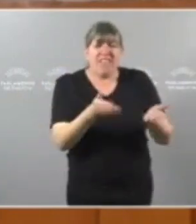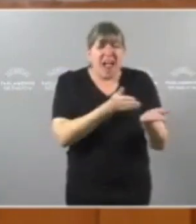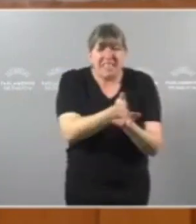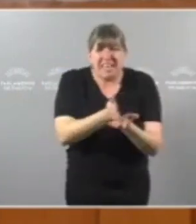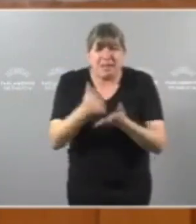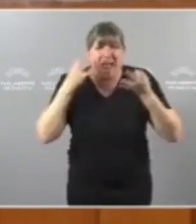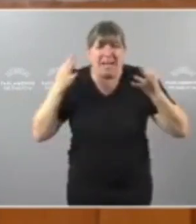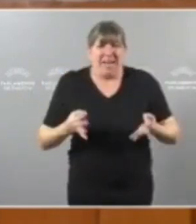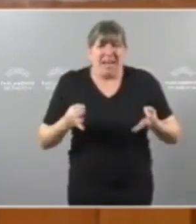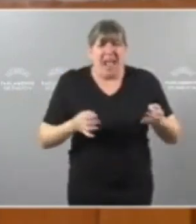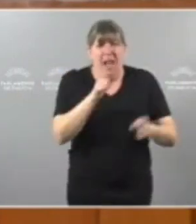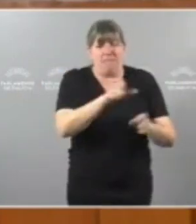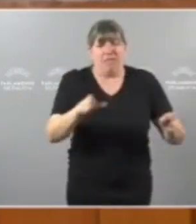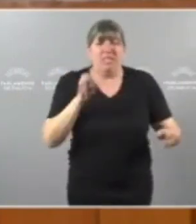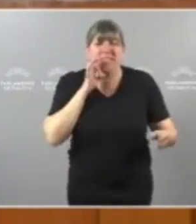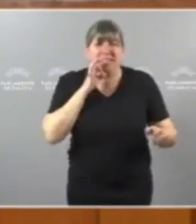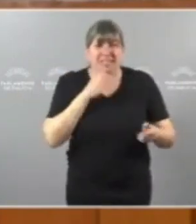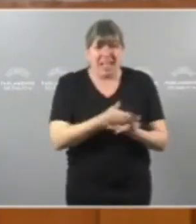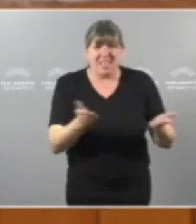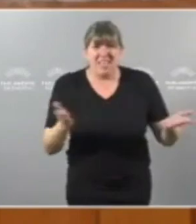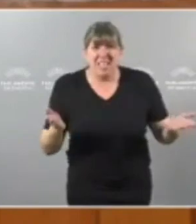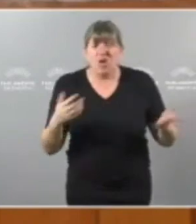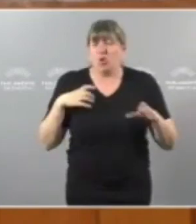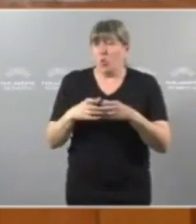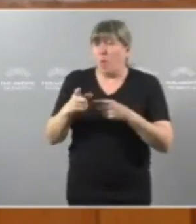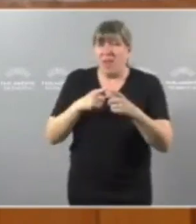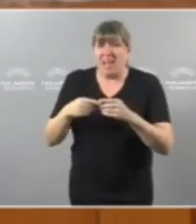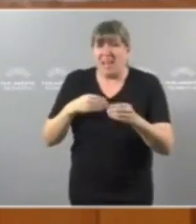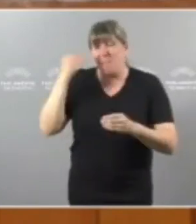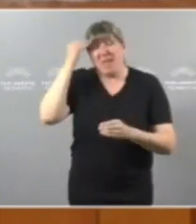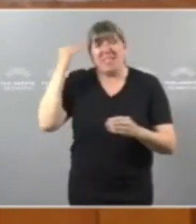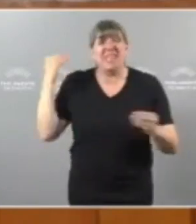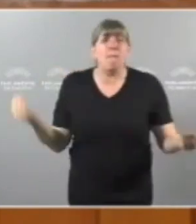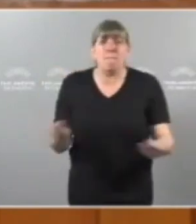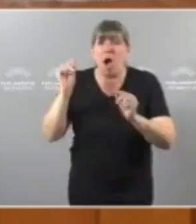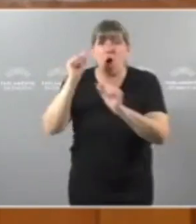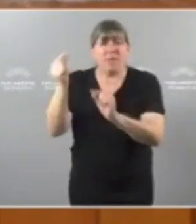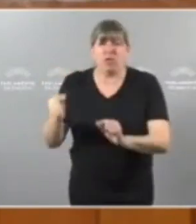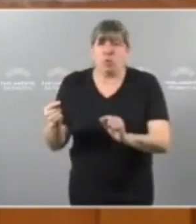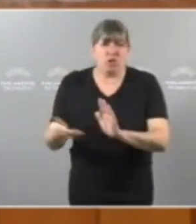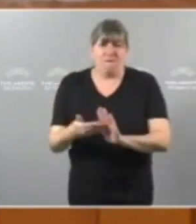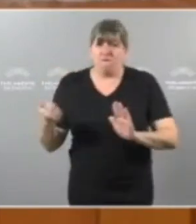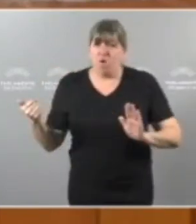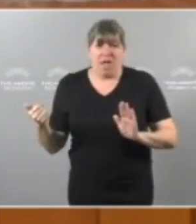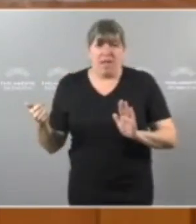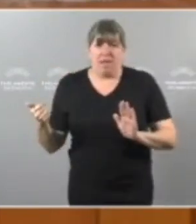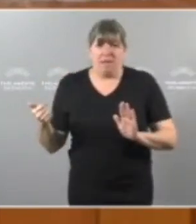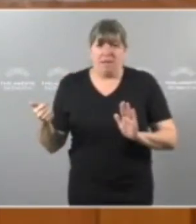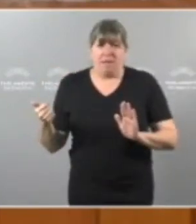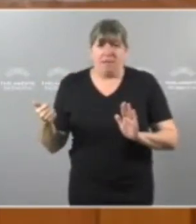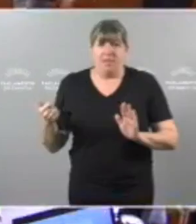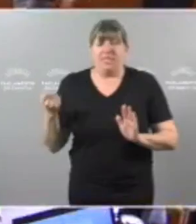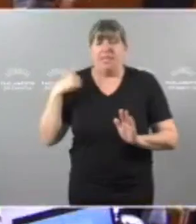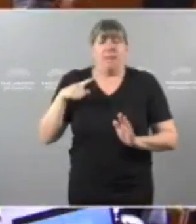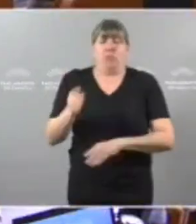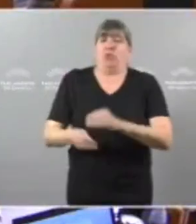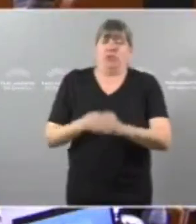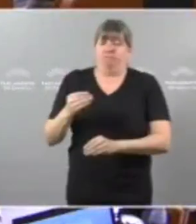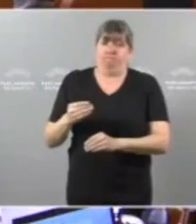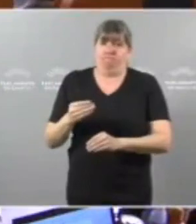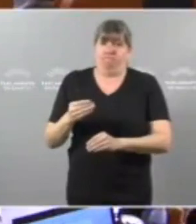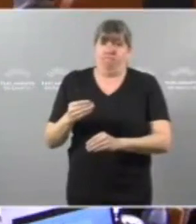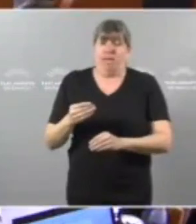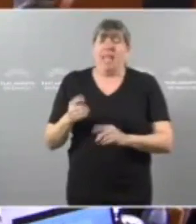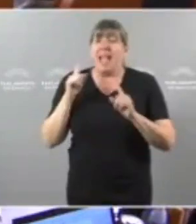E as galegas O BNG Cree que o mellor Sería que os retiraran Sabemos que non o van facer Tenen a nosa mantendida Para melloralos